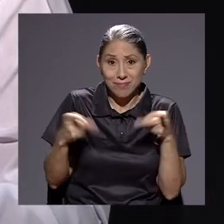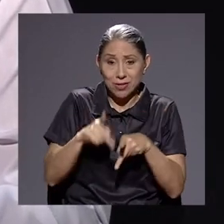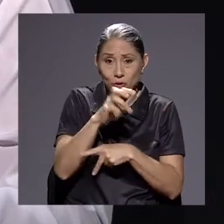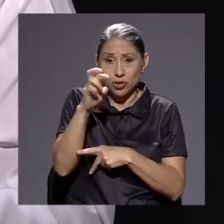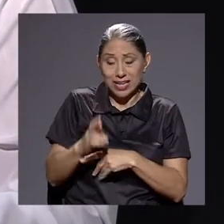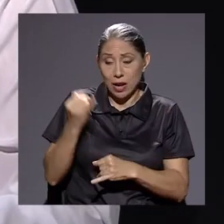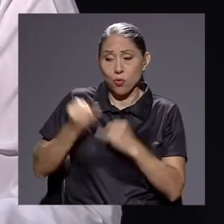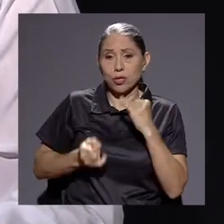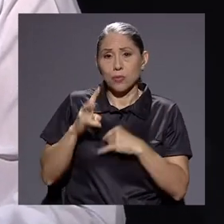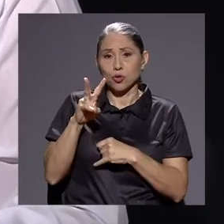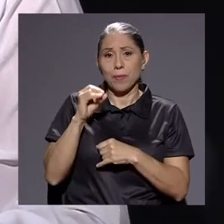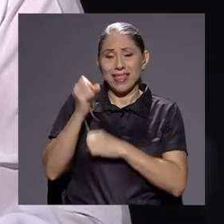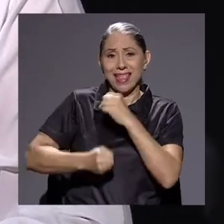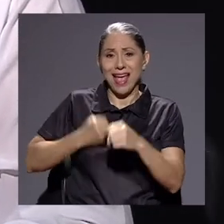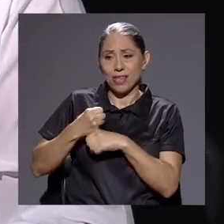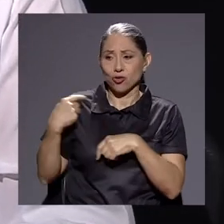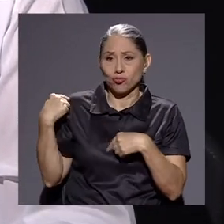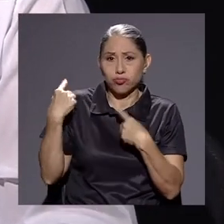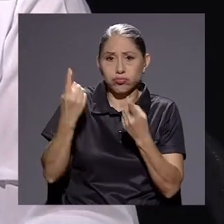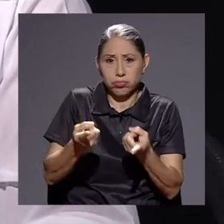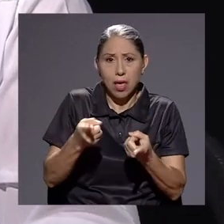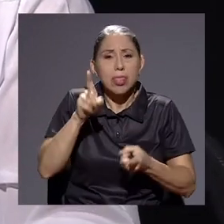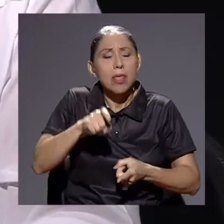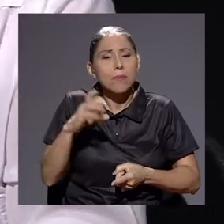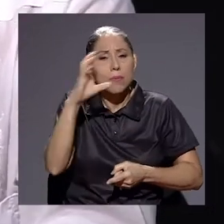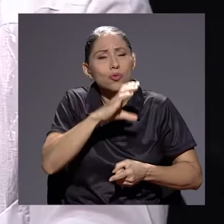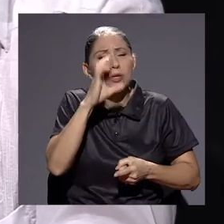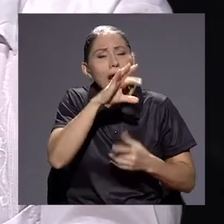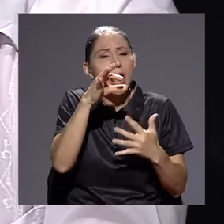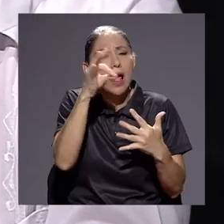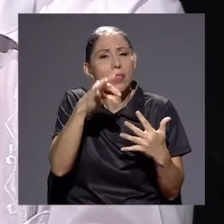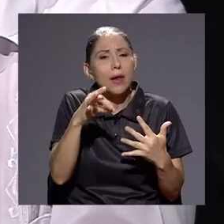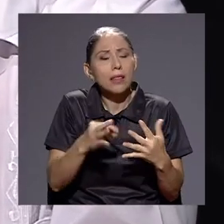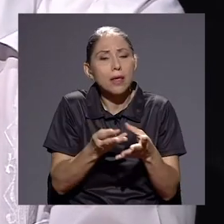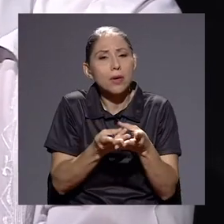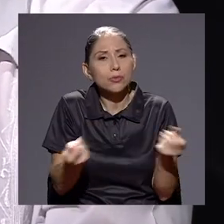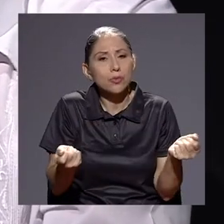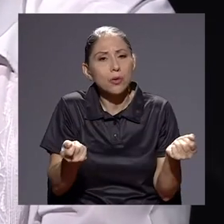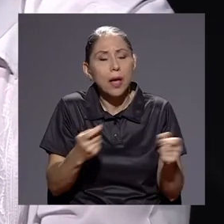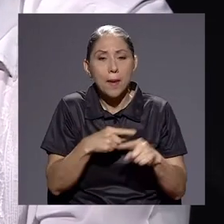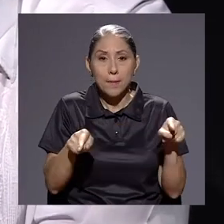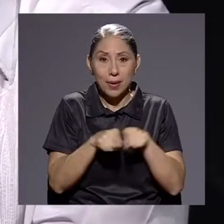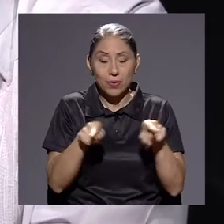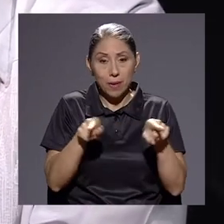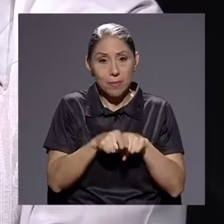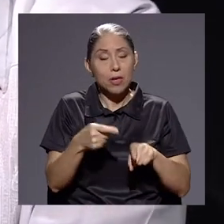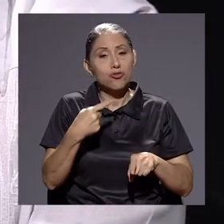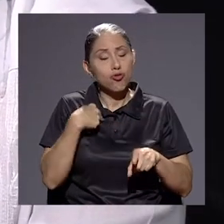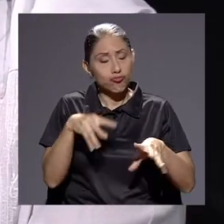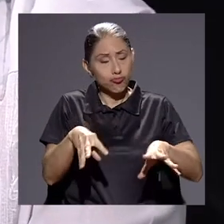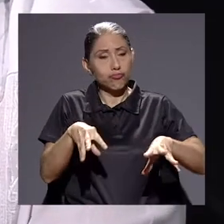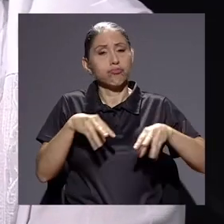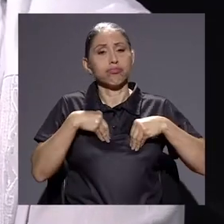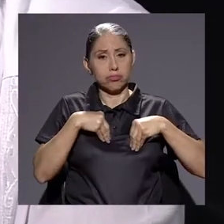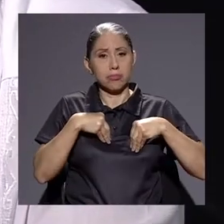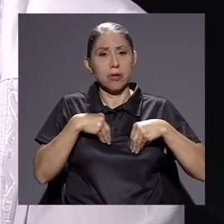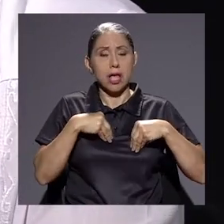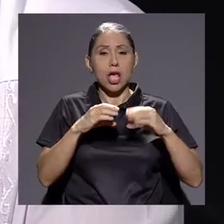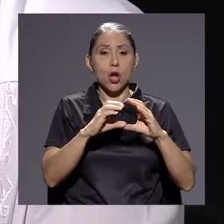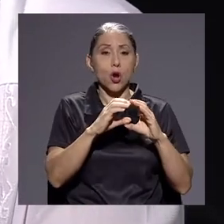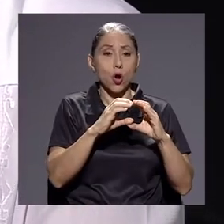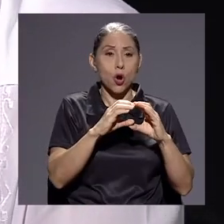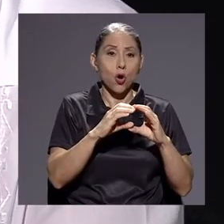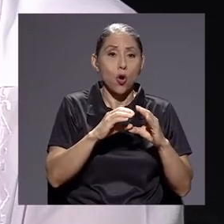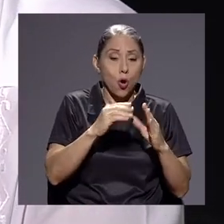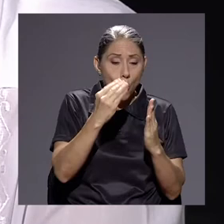años. Nos hemos hecho más regresivos y hay que buscar alternativas. Pero también reconozco que en lo que son